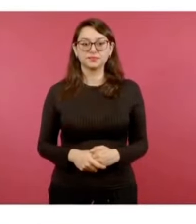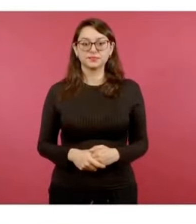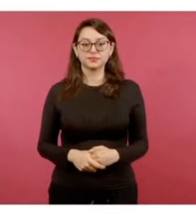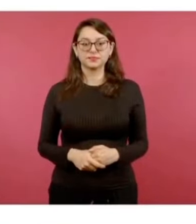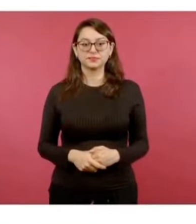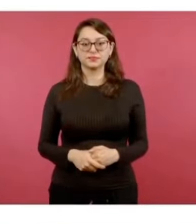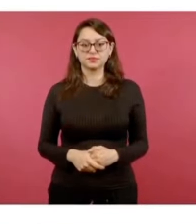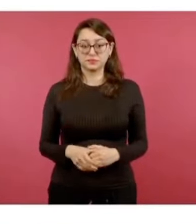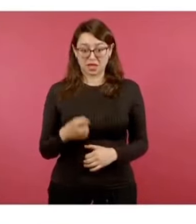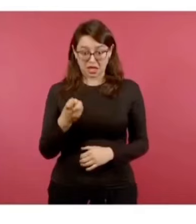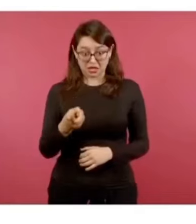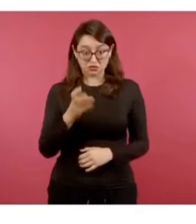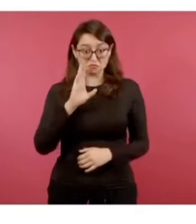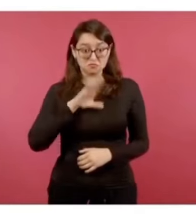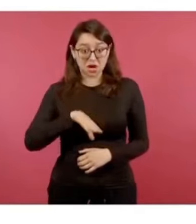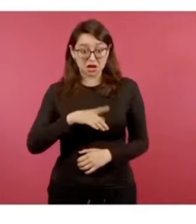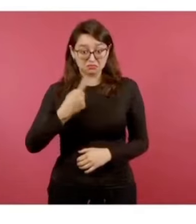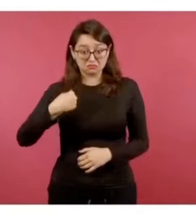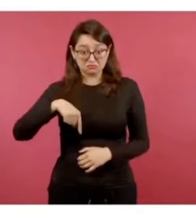afecten.